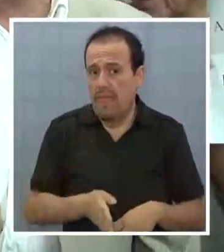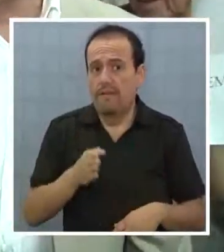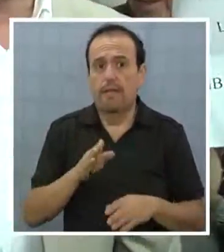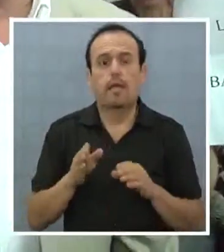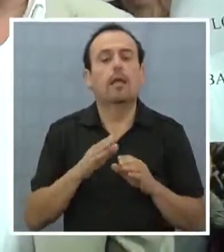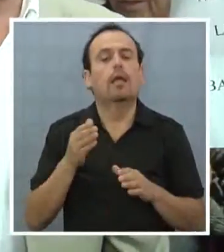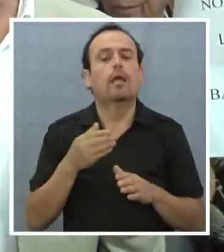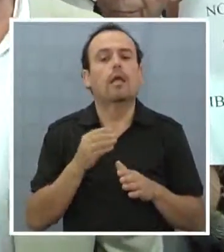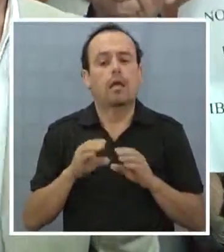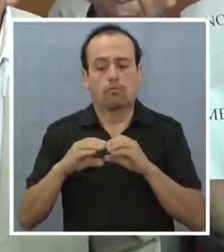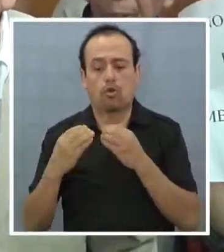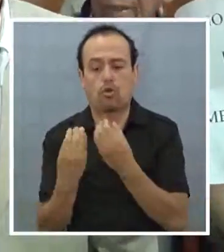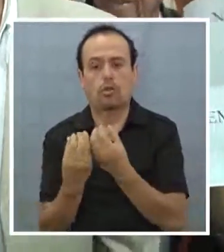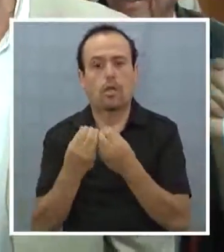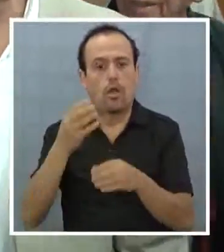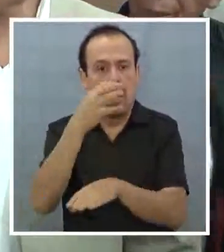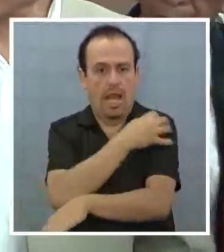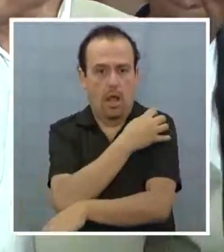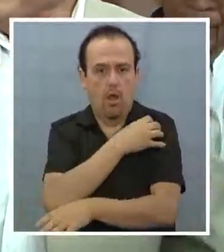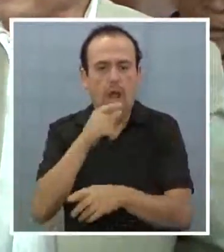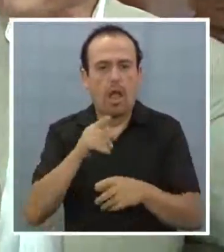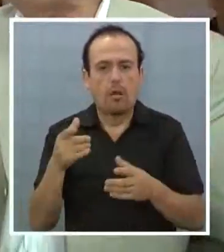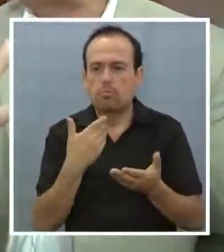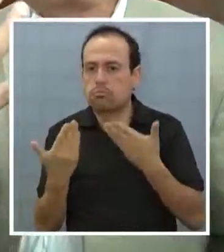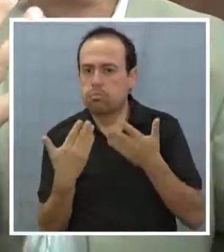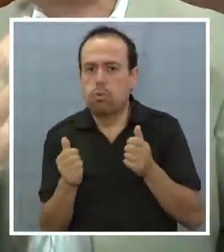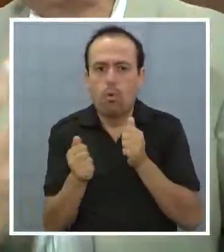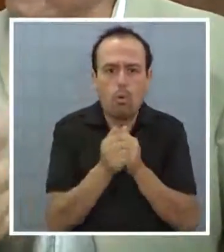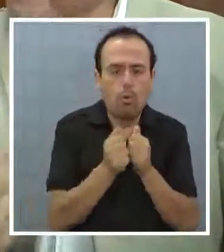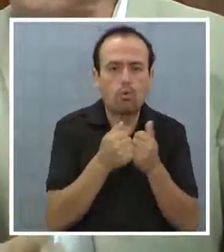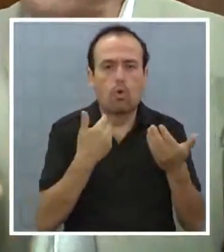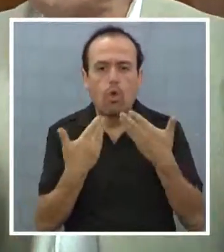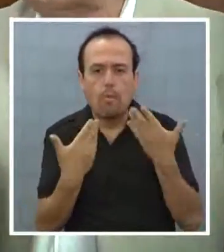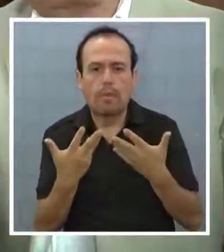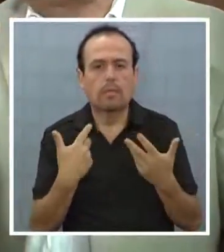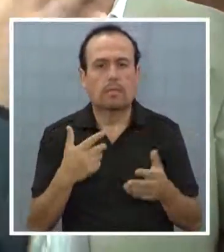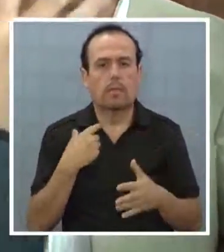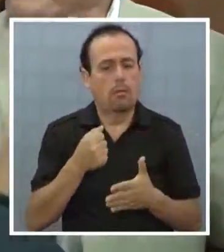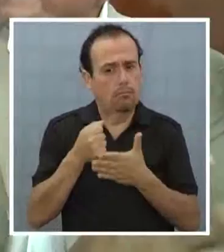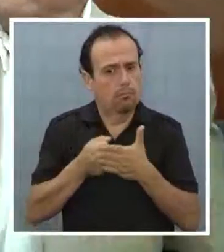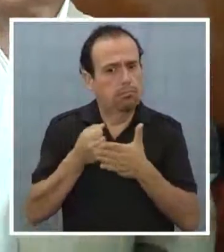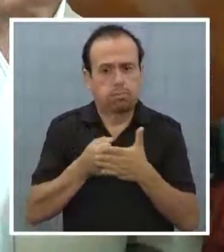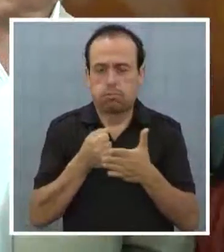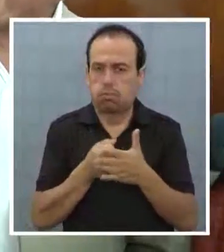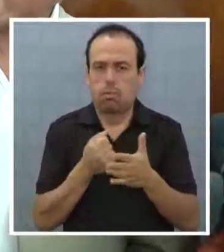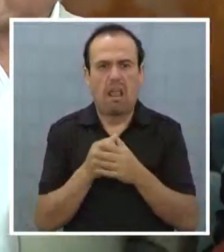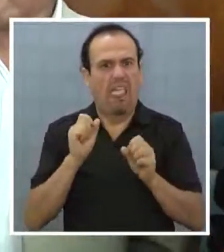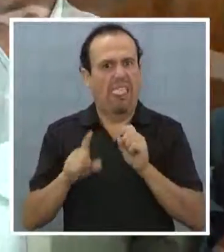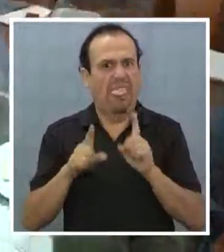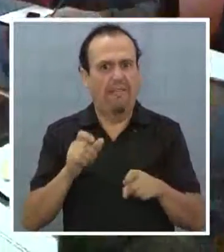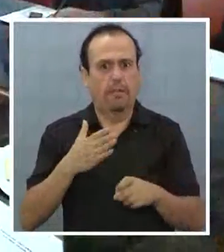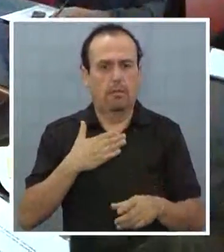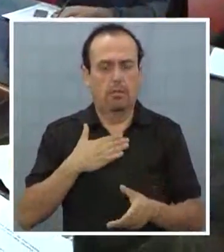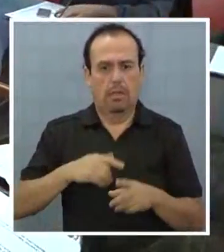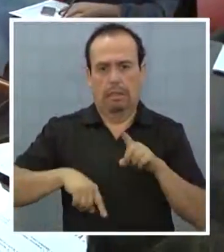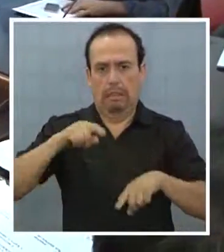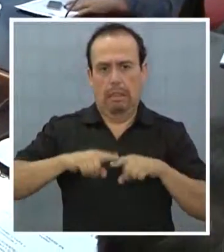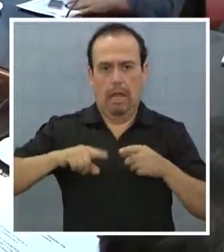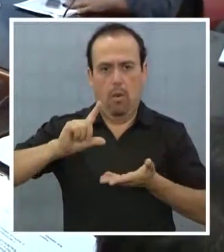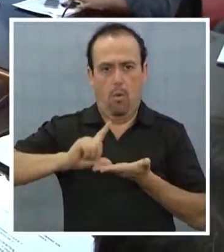regionales estar con la gente de la región. Dirigentes y agricultores sostuvieron que están en pie de lucha para defender sus territorios.